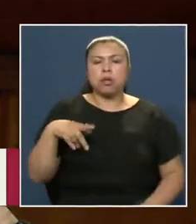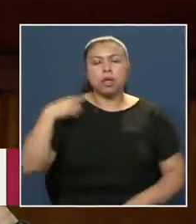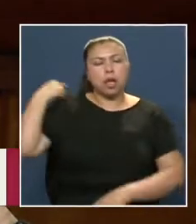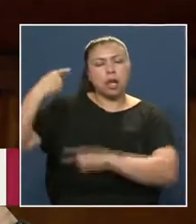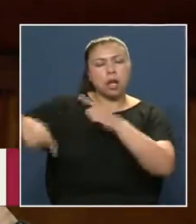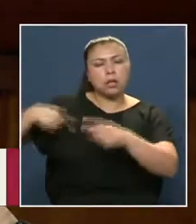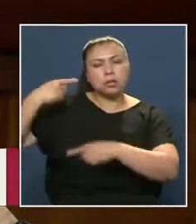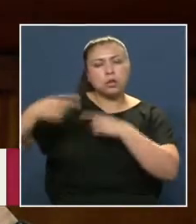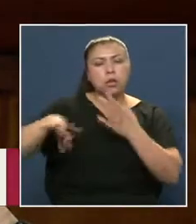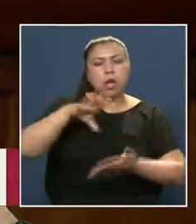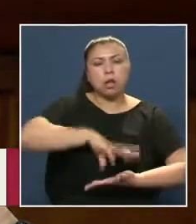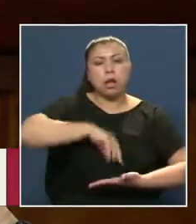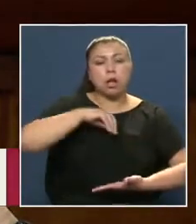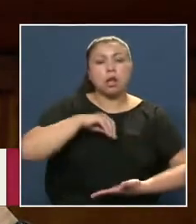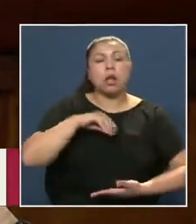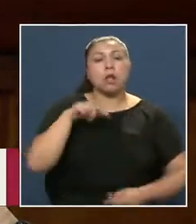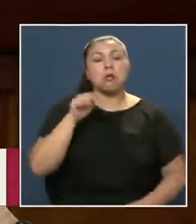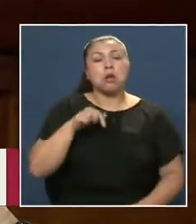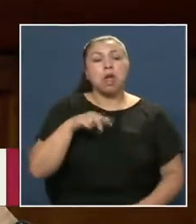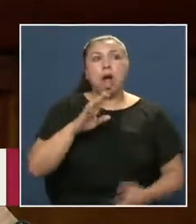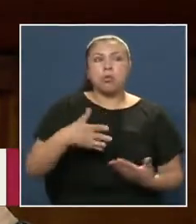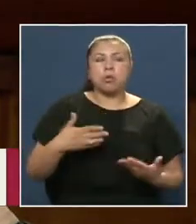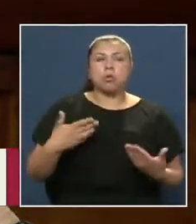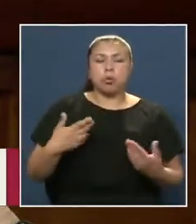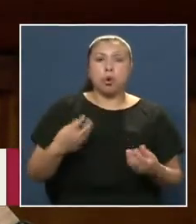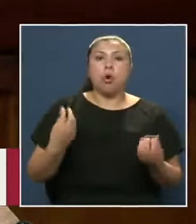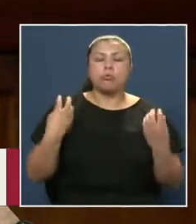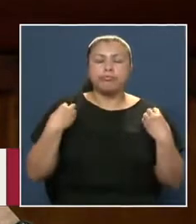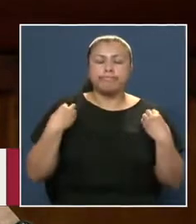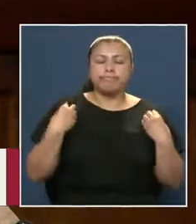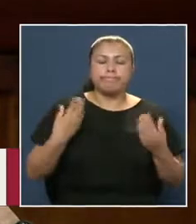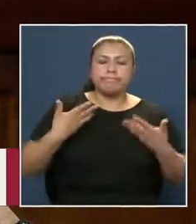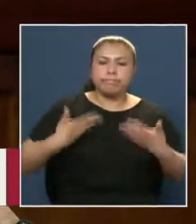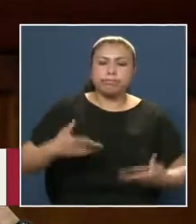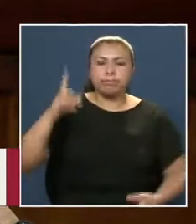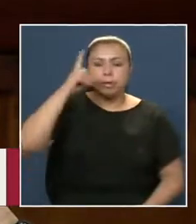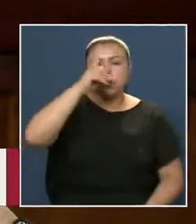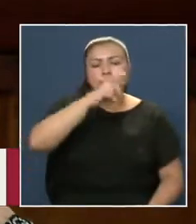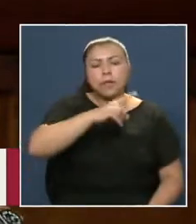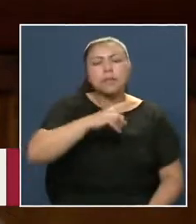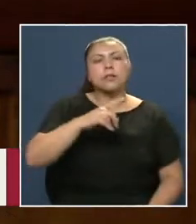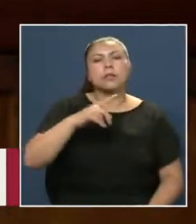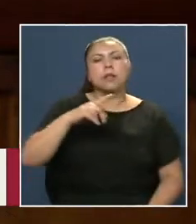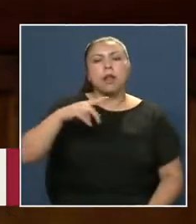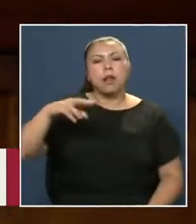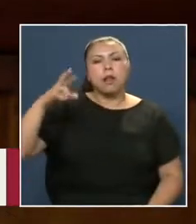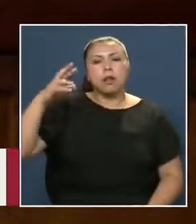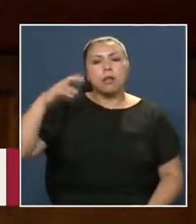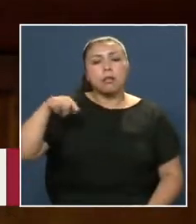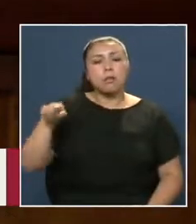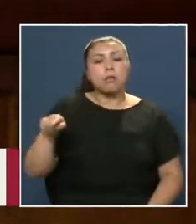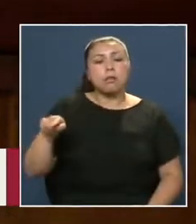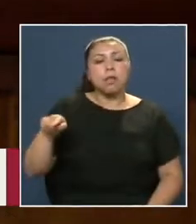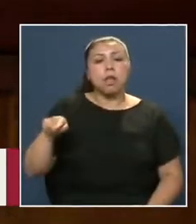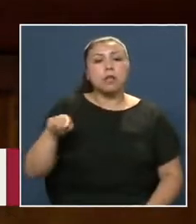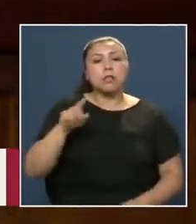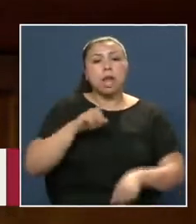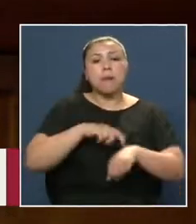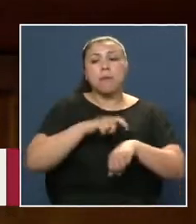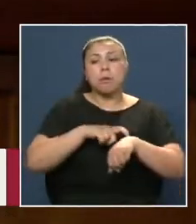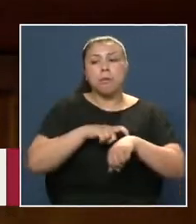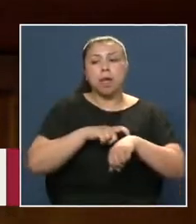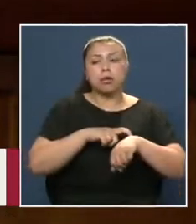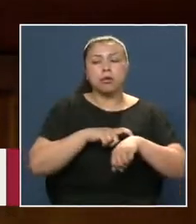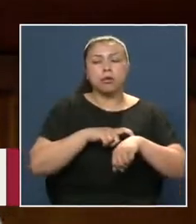Todavía Incluso Nos pesa Para bien Desde la nostalgia De ese Momento glorioso